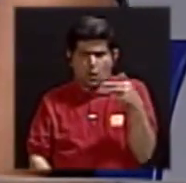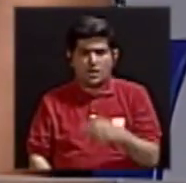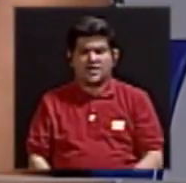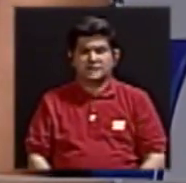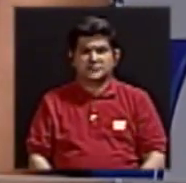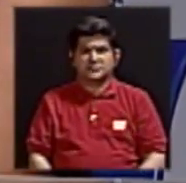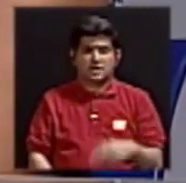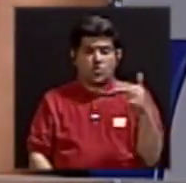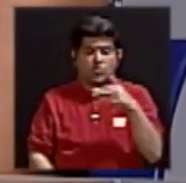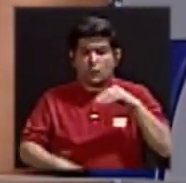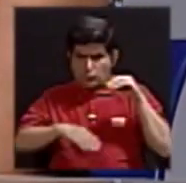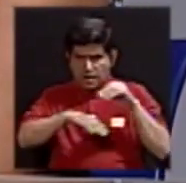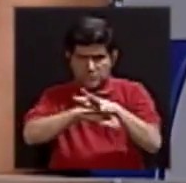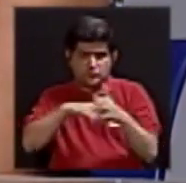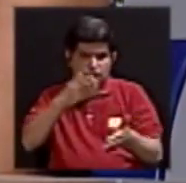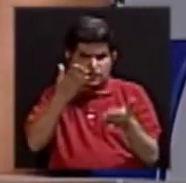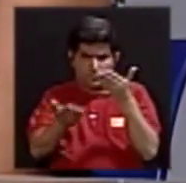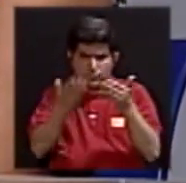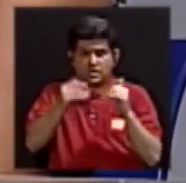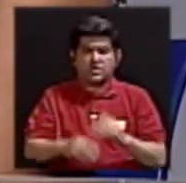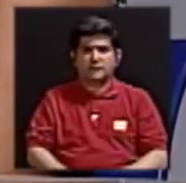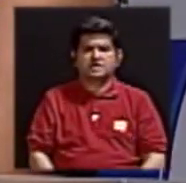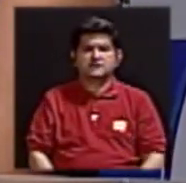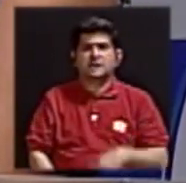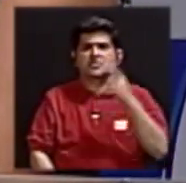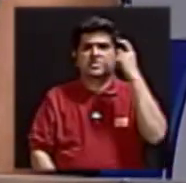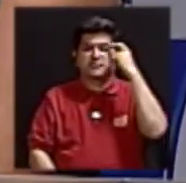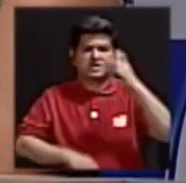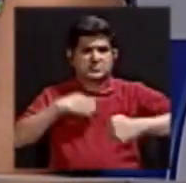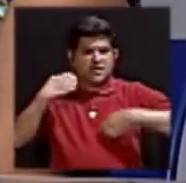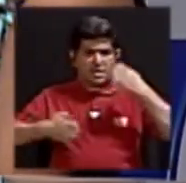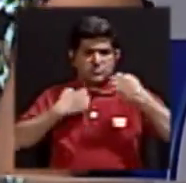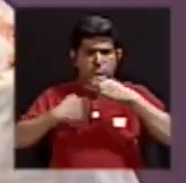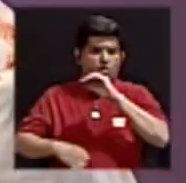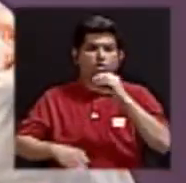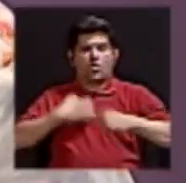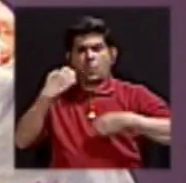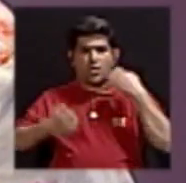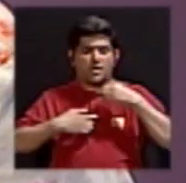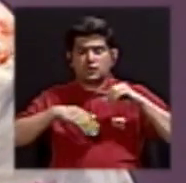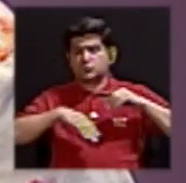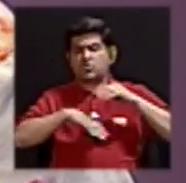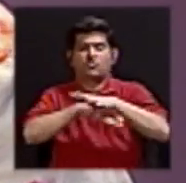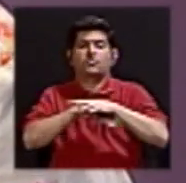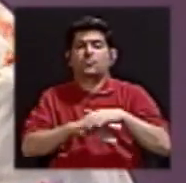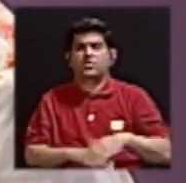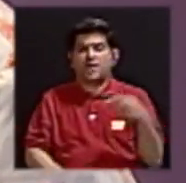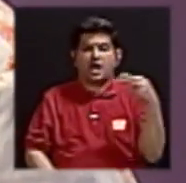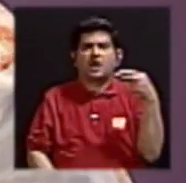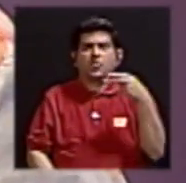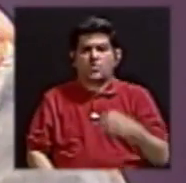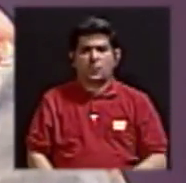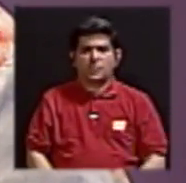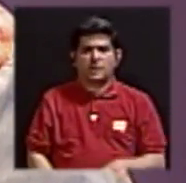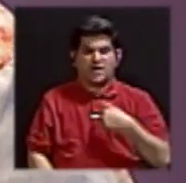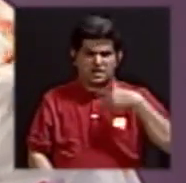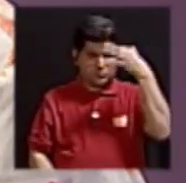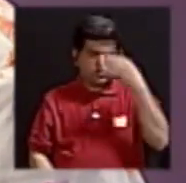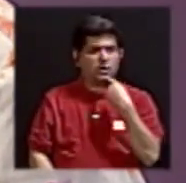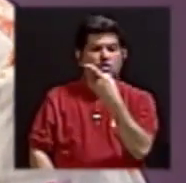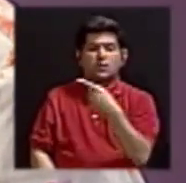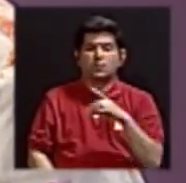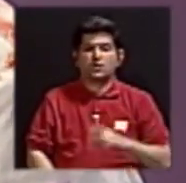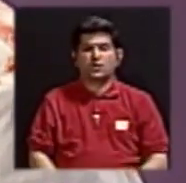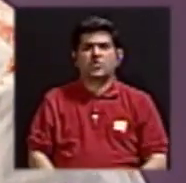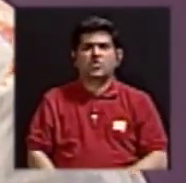las hormonas influyen a la emoción o la emoción influye a las hormonas. Bueno, yo creo como lo planteaba la